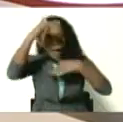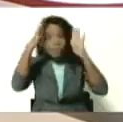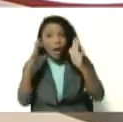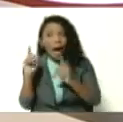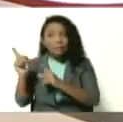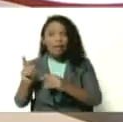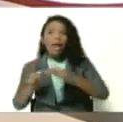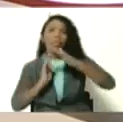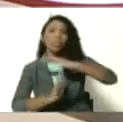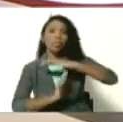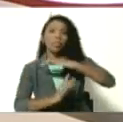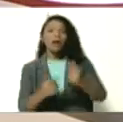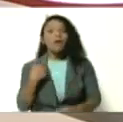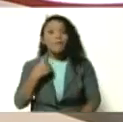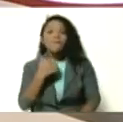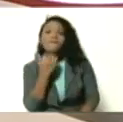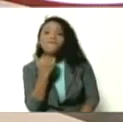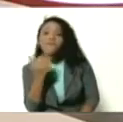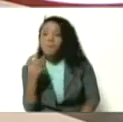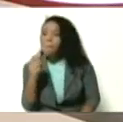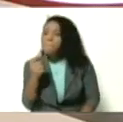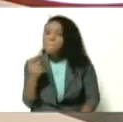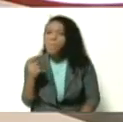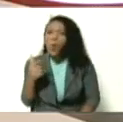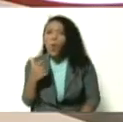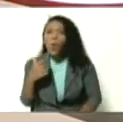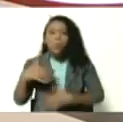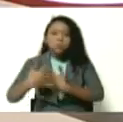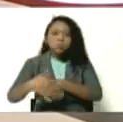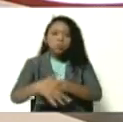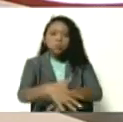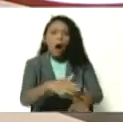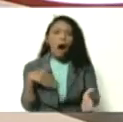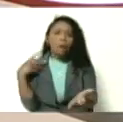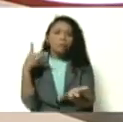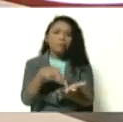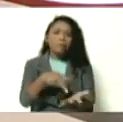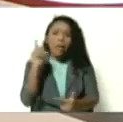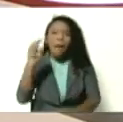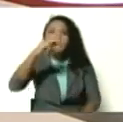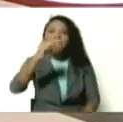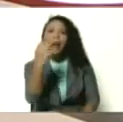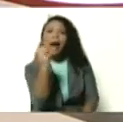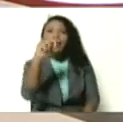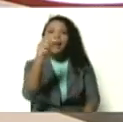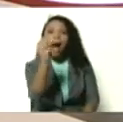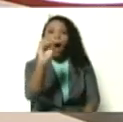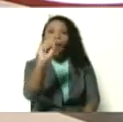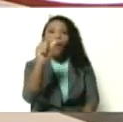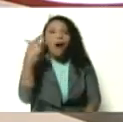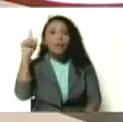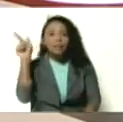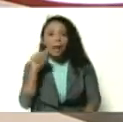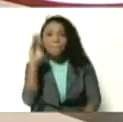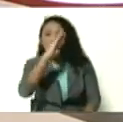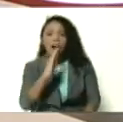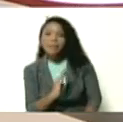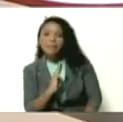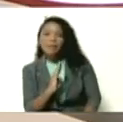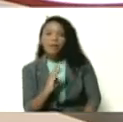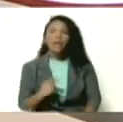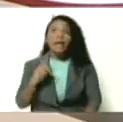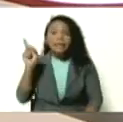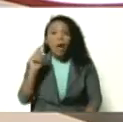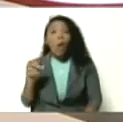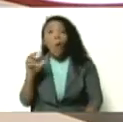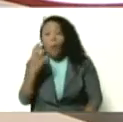caravana que ya le falta poco para llegar hasta Manaos que requiere oxígeno para seguir viviendo y ese oxígeno